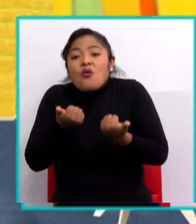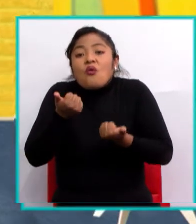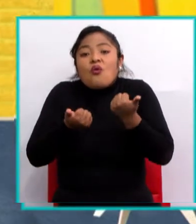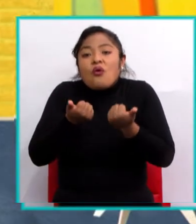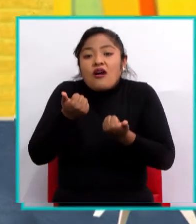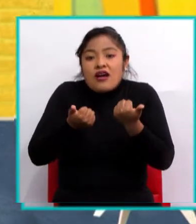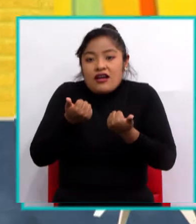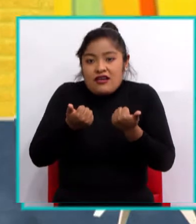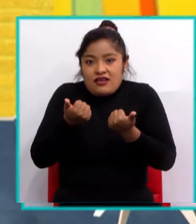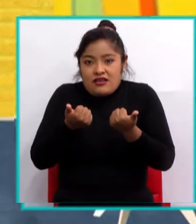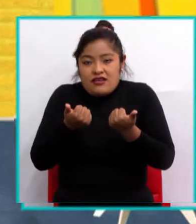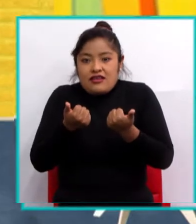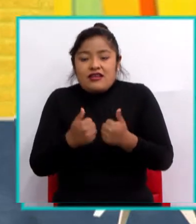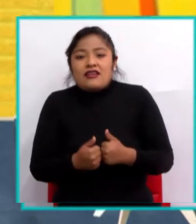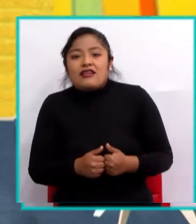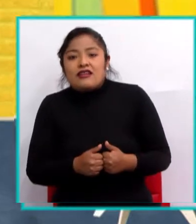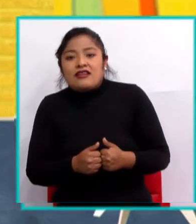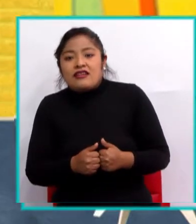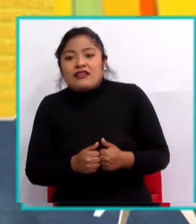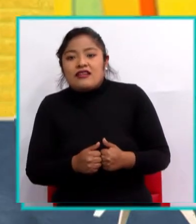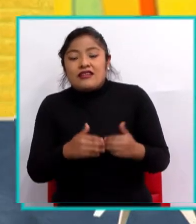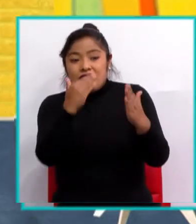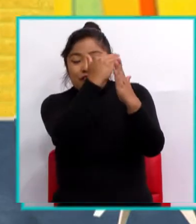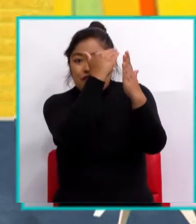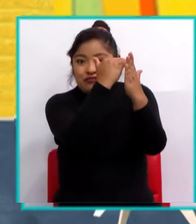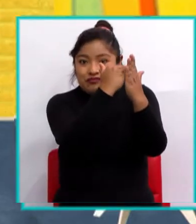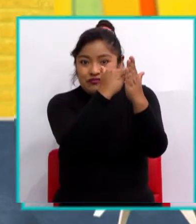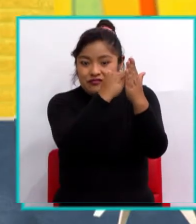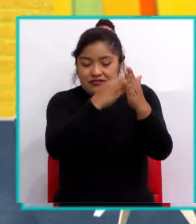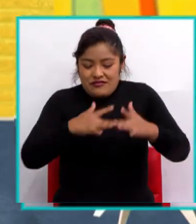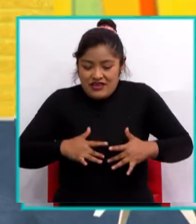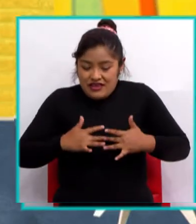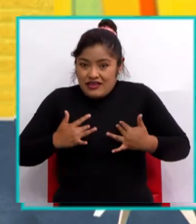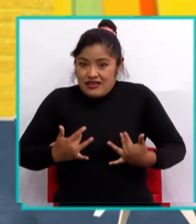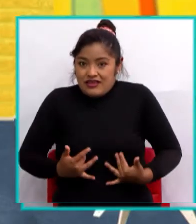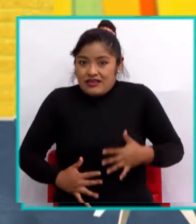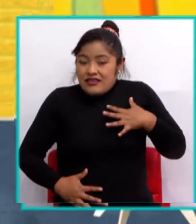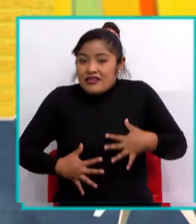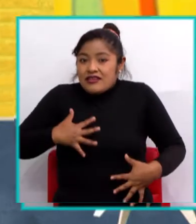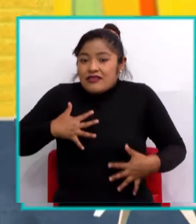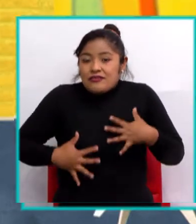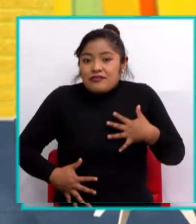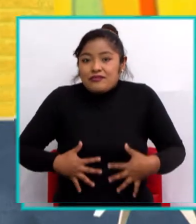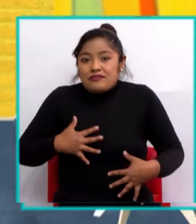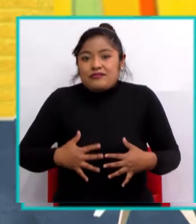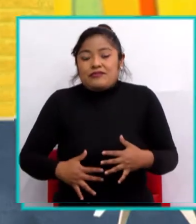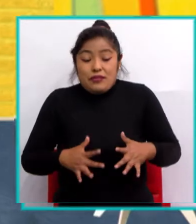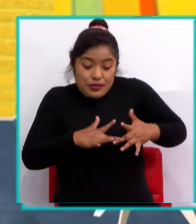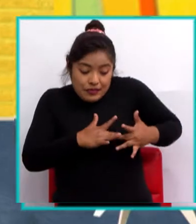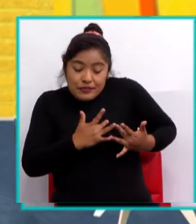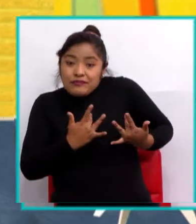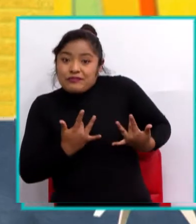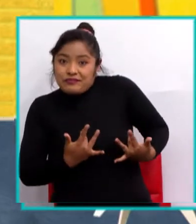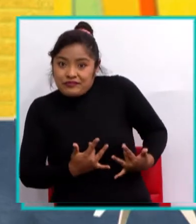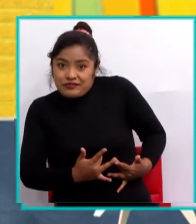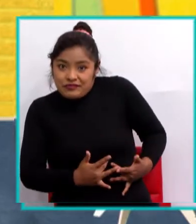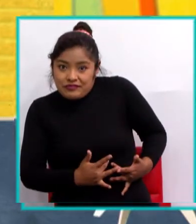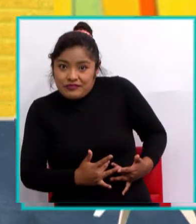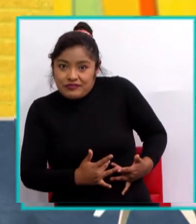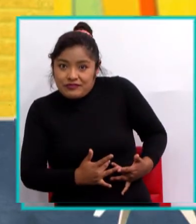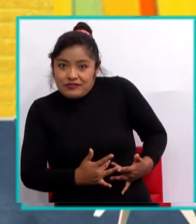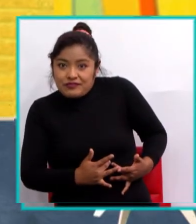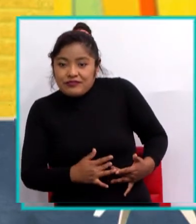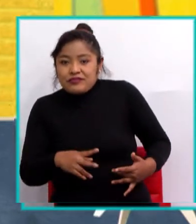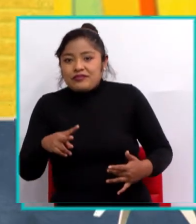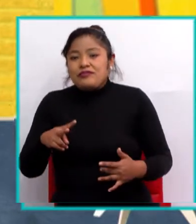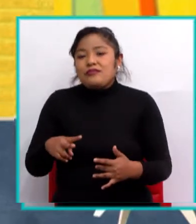los componentes del sistema circulatorio? Los componentes son el corazón, los vasos